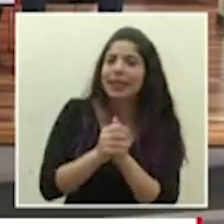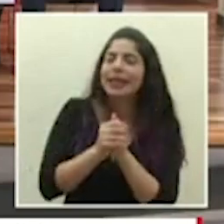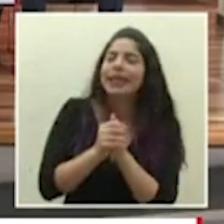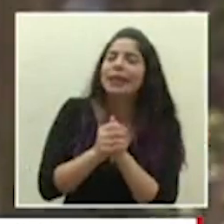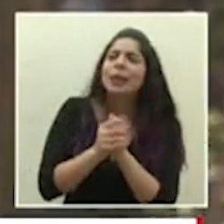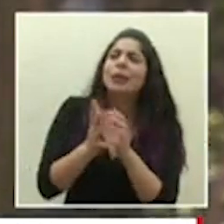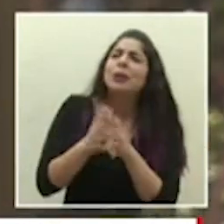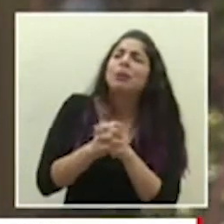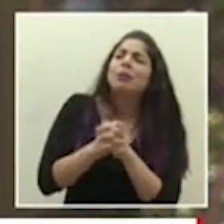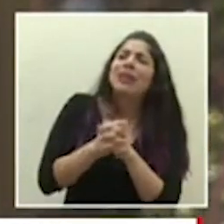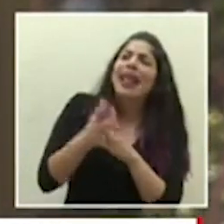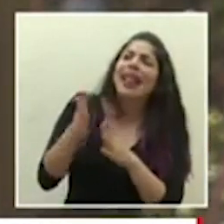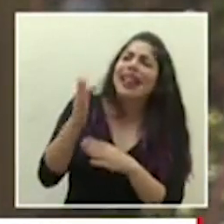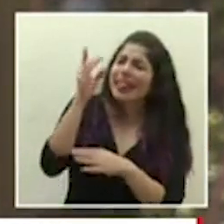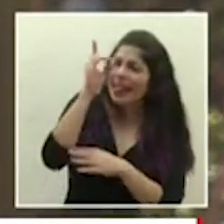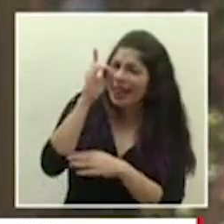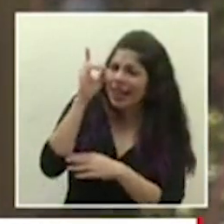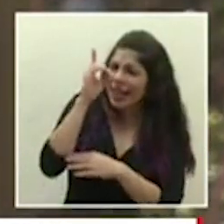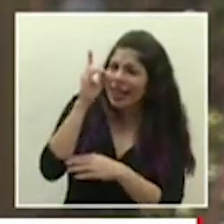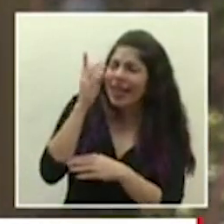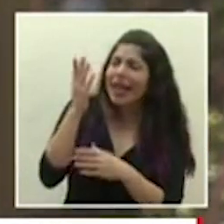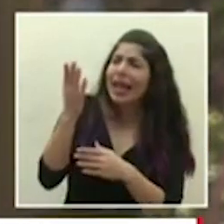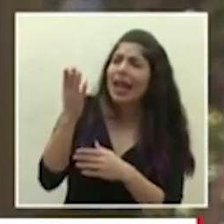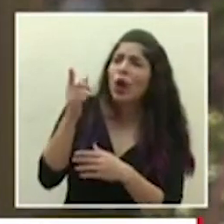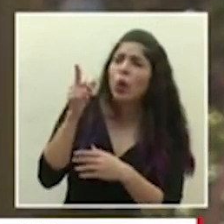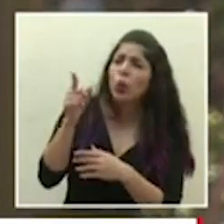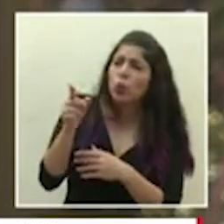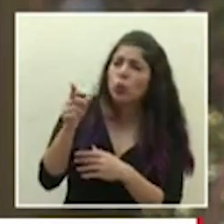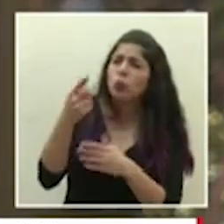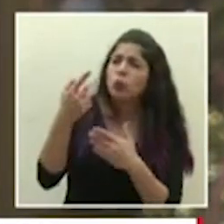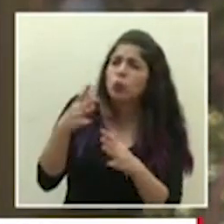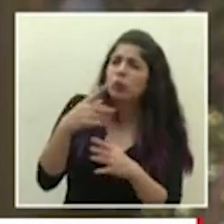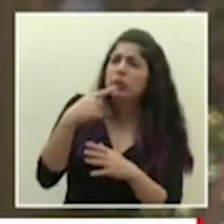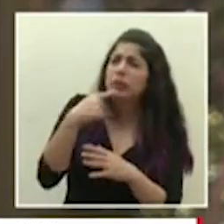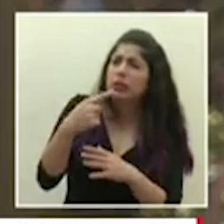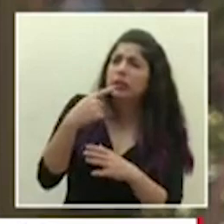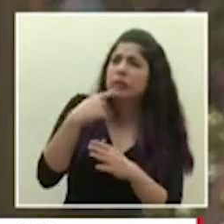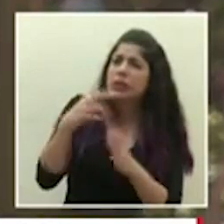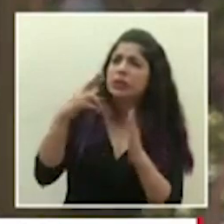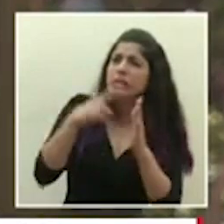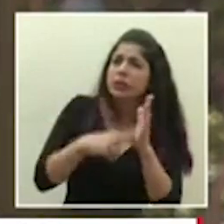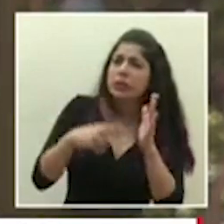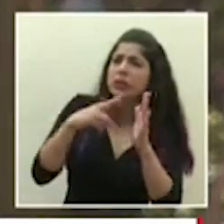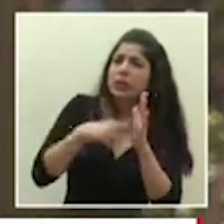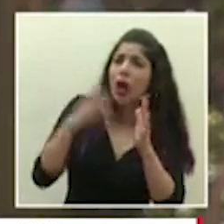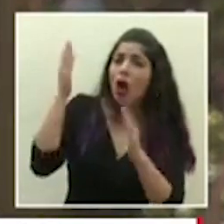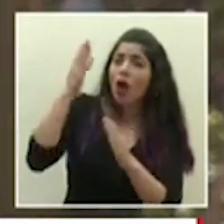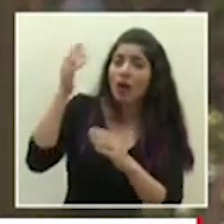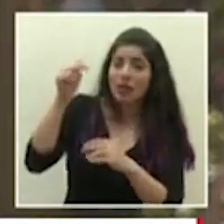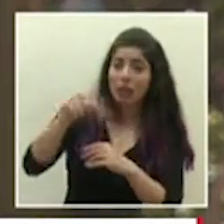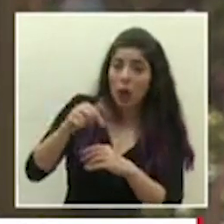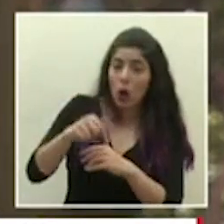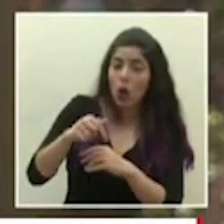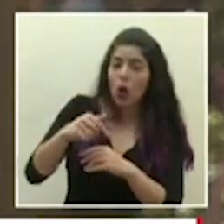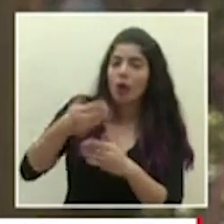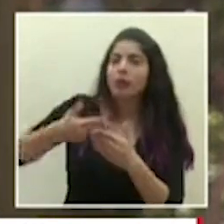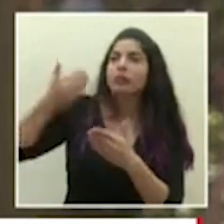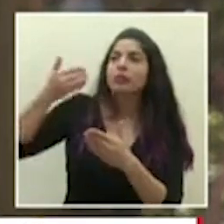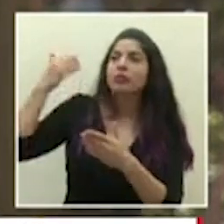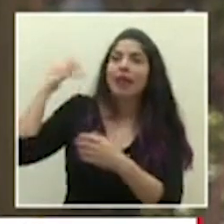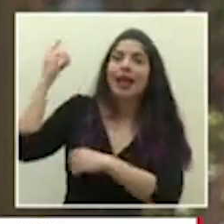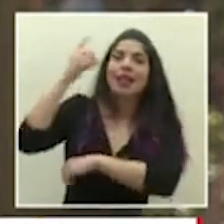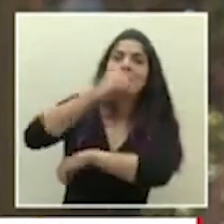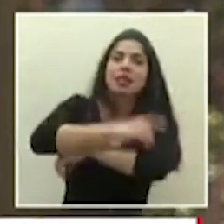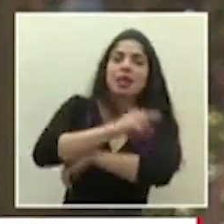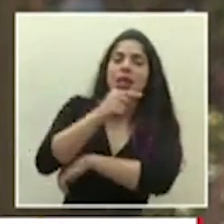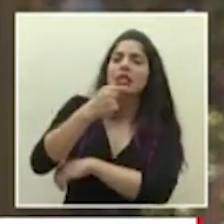don Daniel usted ha insistido durante toda la conferencia de prensa de hoy y durante muchos días atrás de la